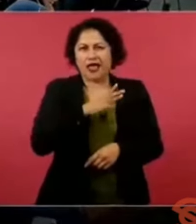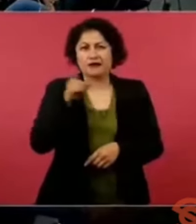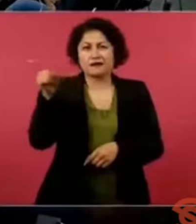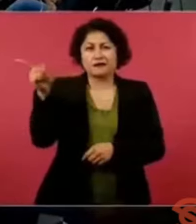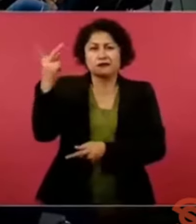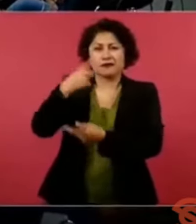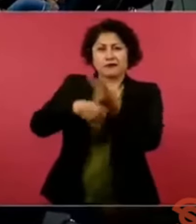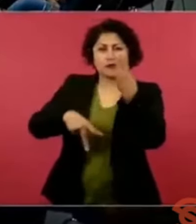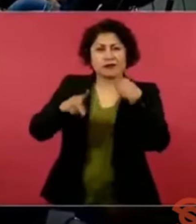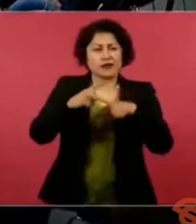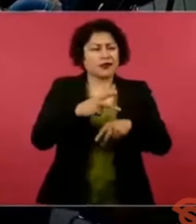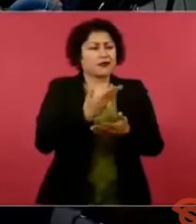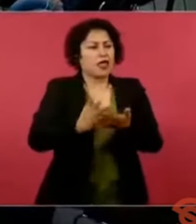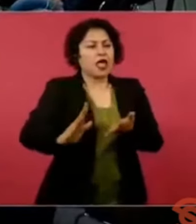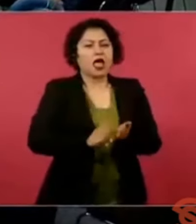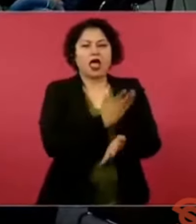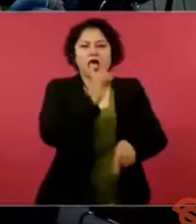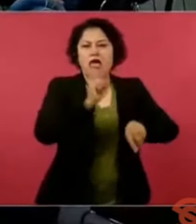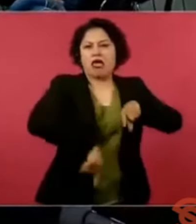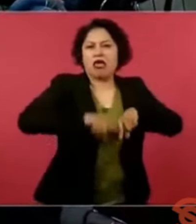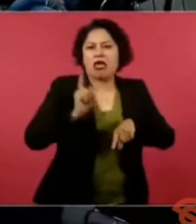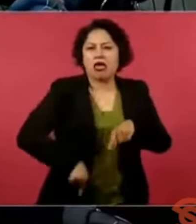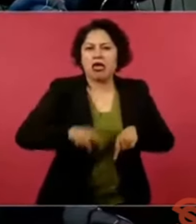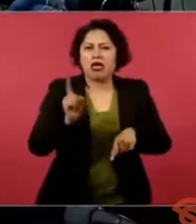pues se mantuvo,